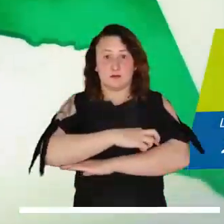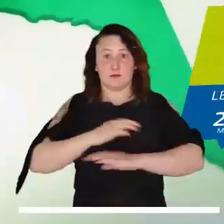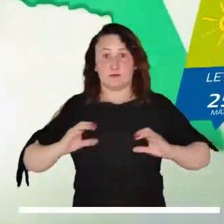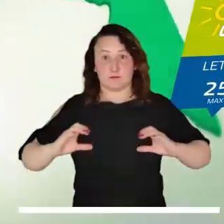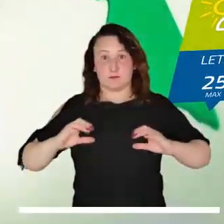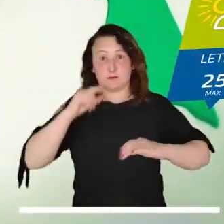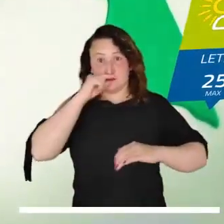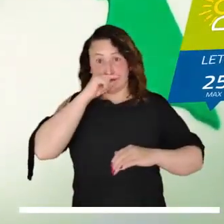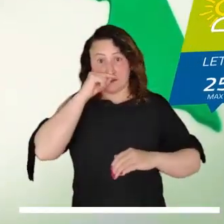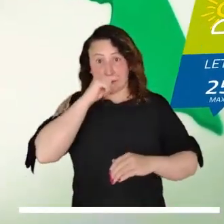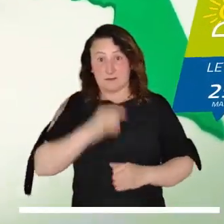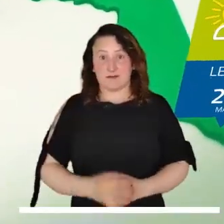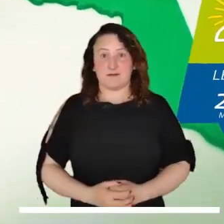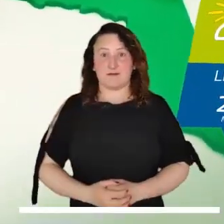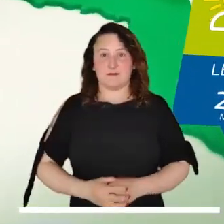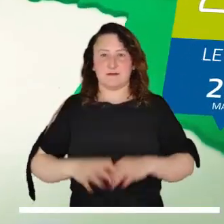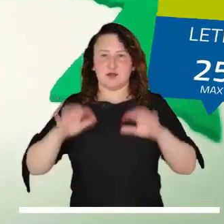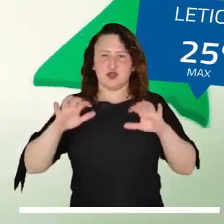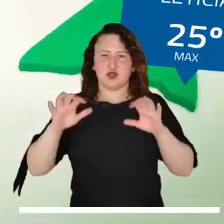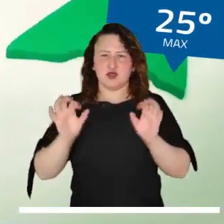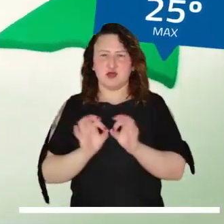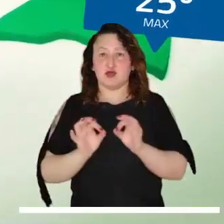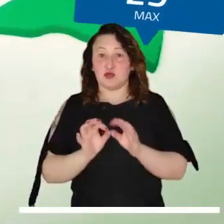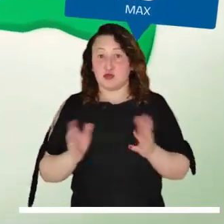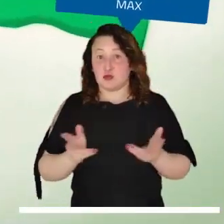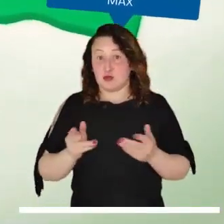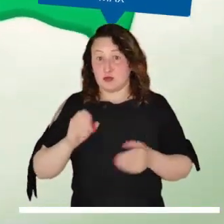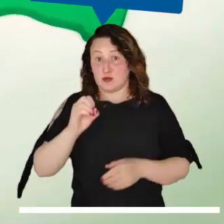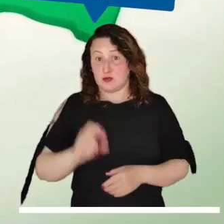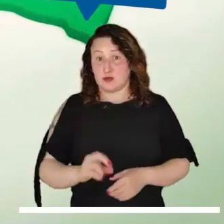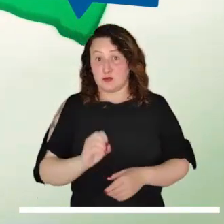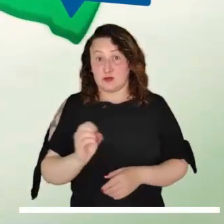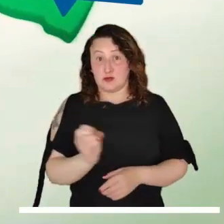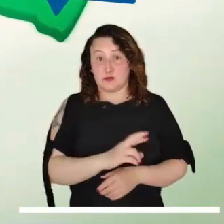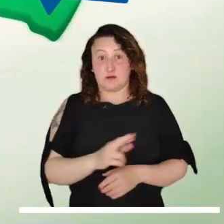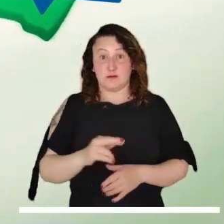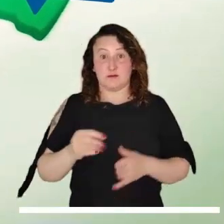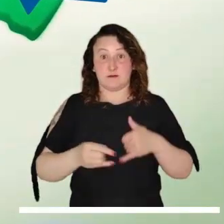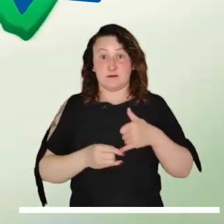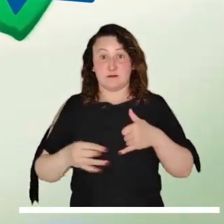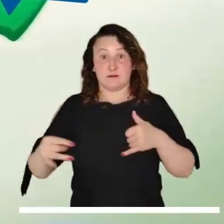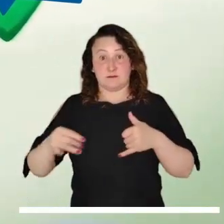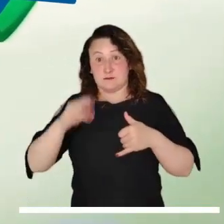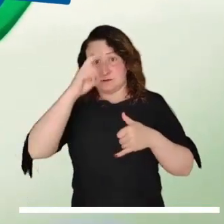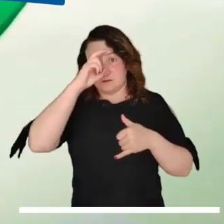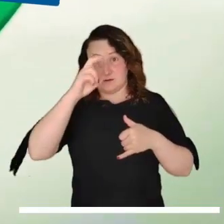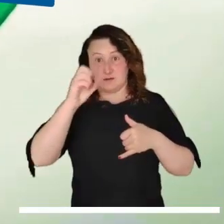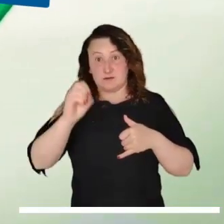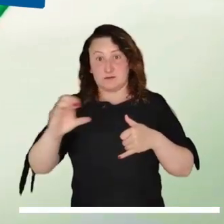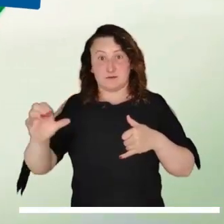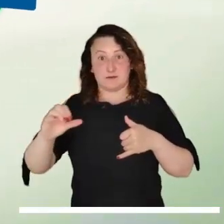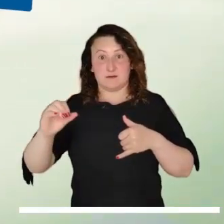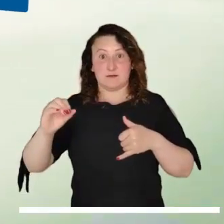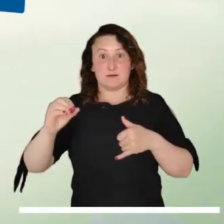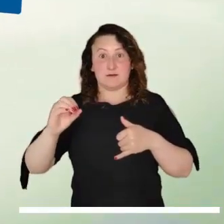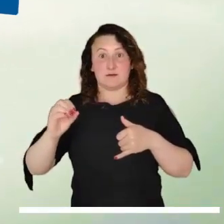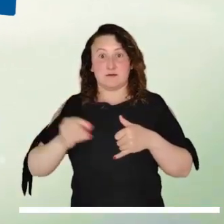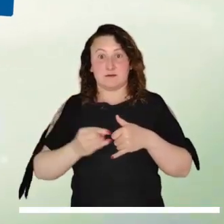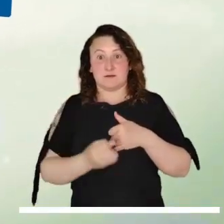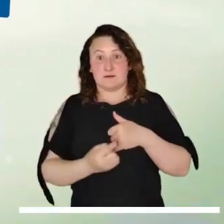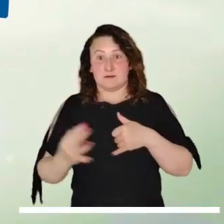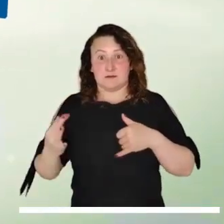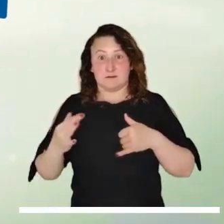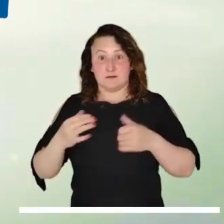Putumayo, Caquetá y Amazonas. Lluvias de menor intensidad son posibles en el sur y oriente de Guainía, Norte y Occidente de